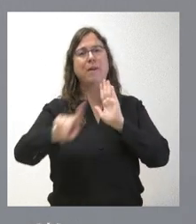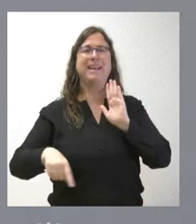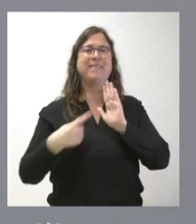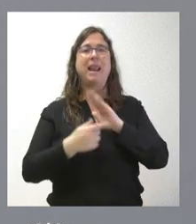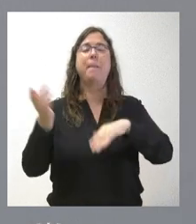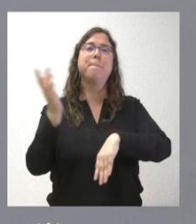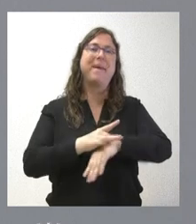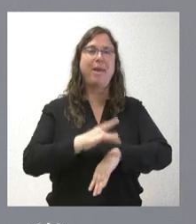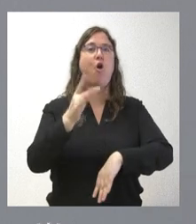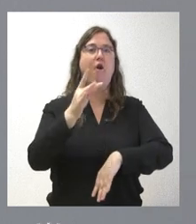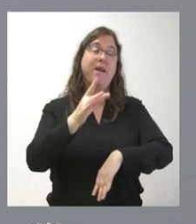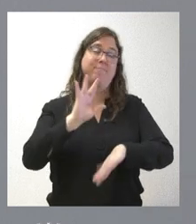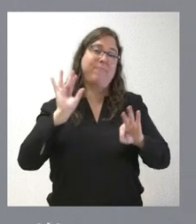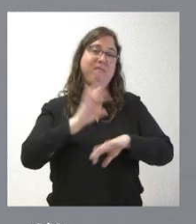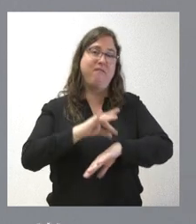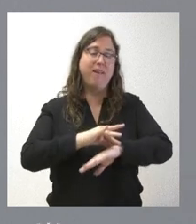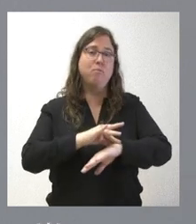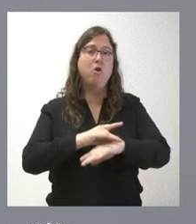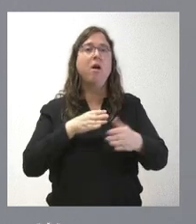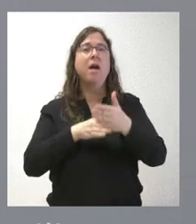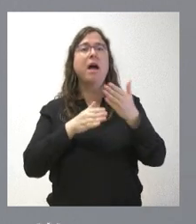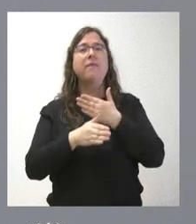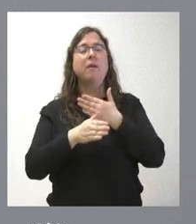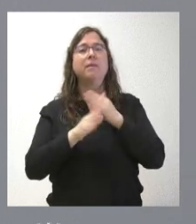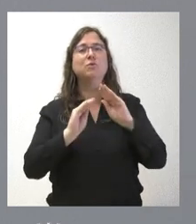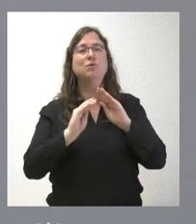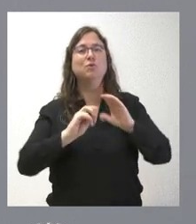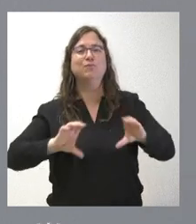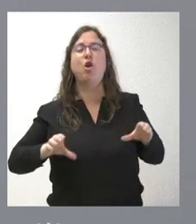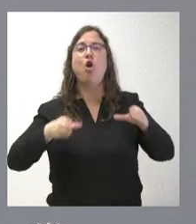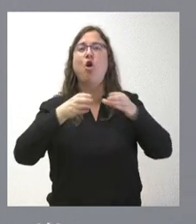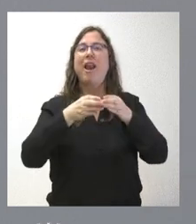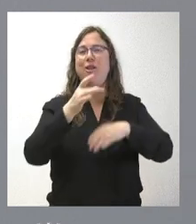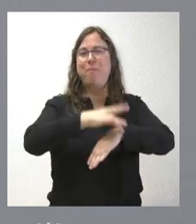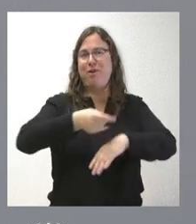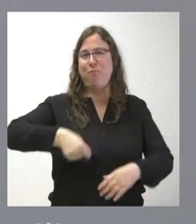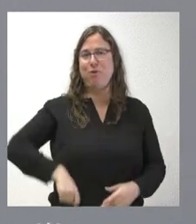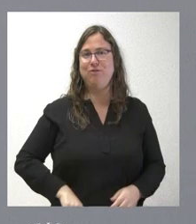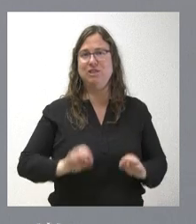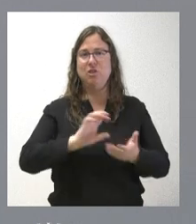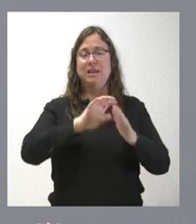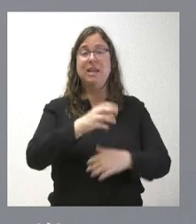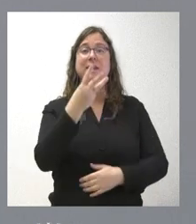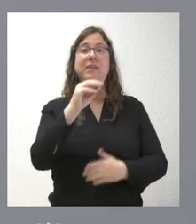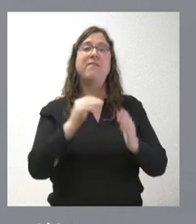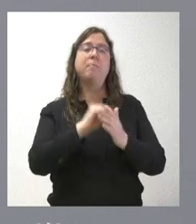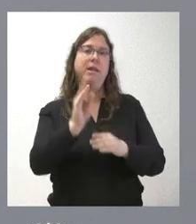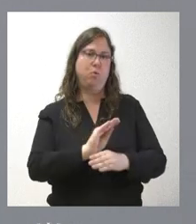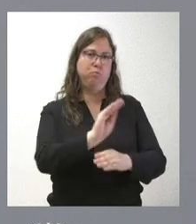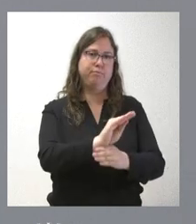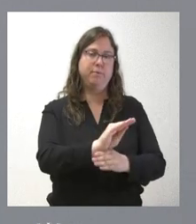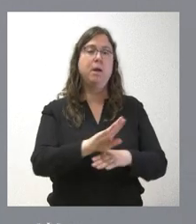enfermo, este caso a través del Colegio de Médicos de Castilla y León. 30.000 euros de aportación